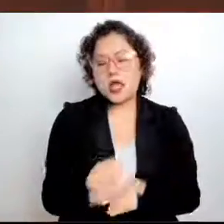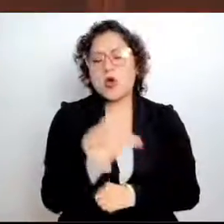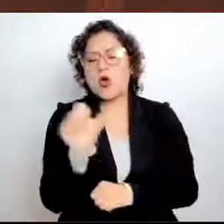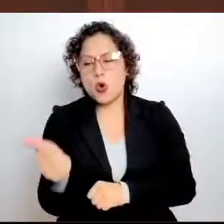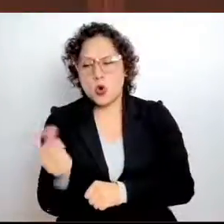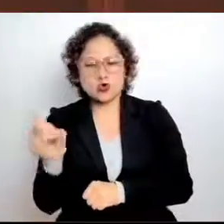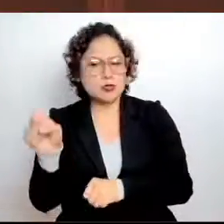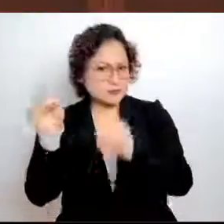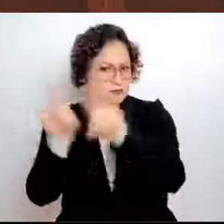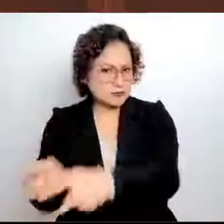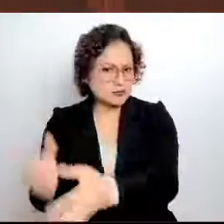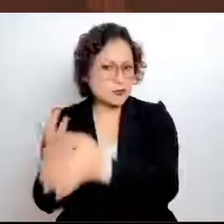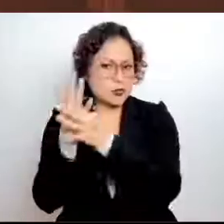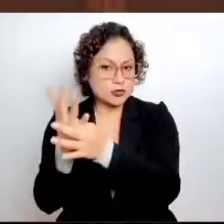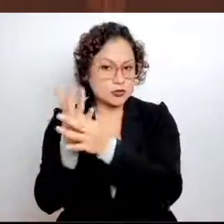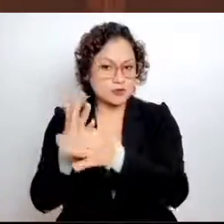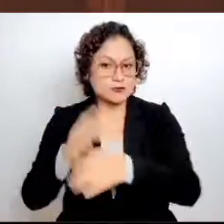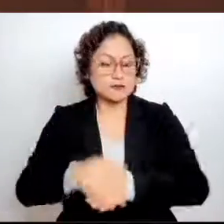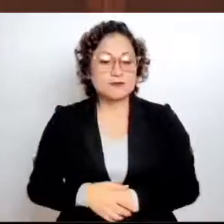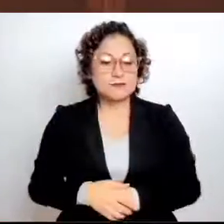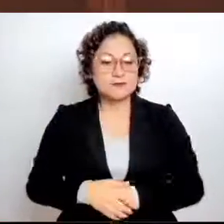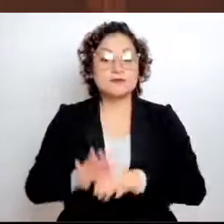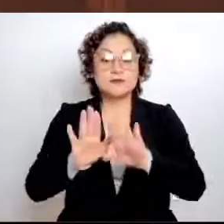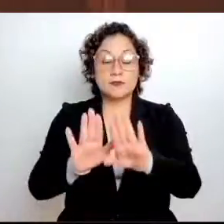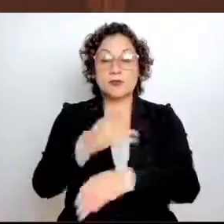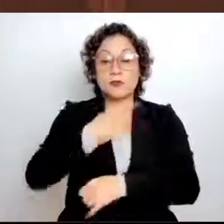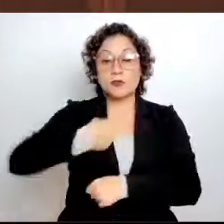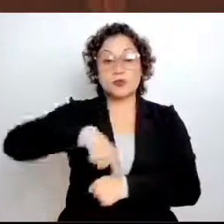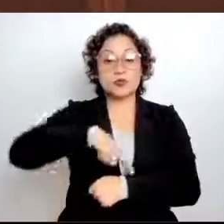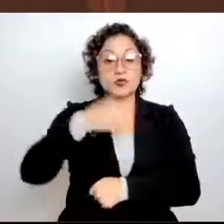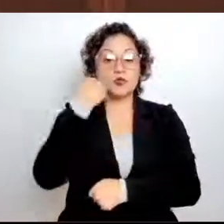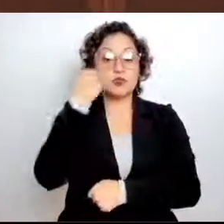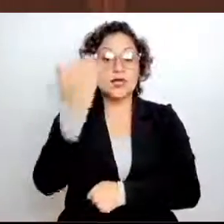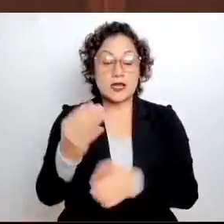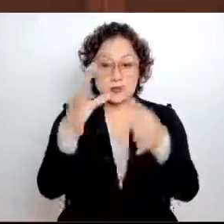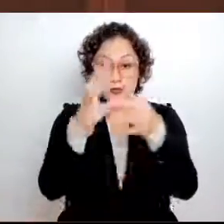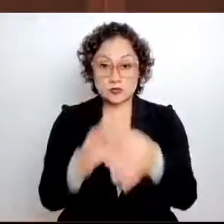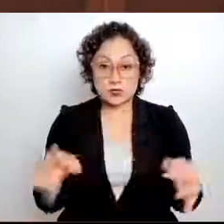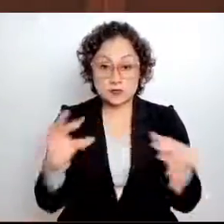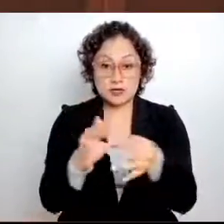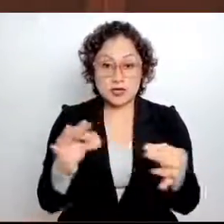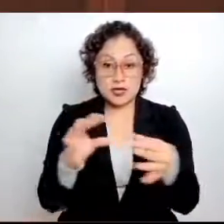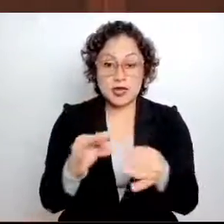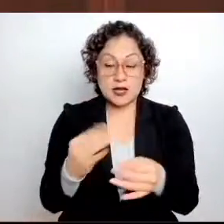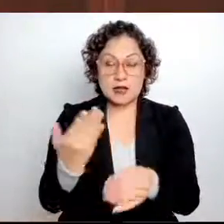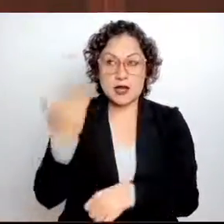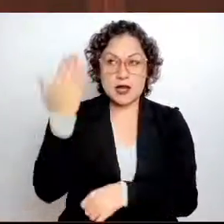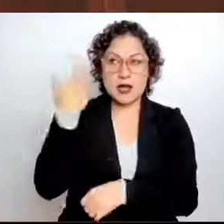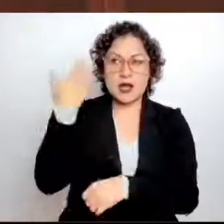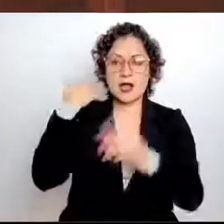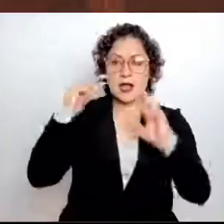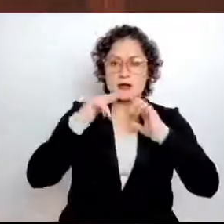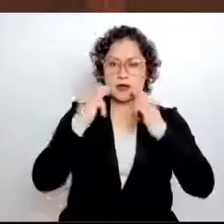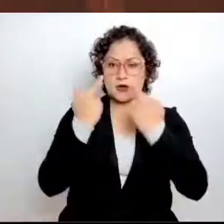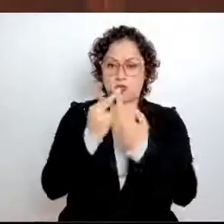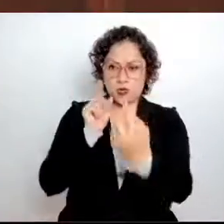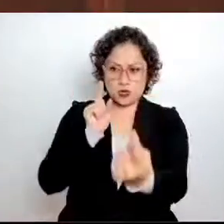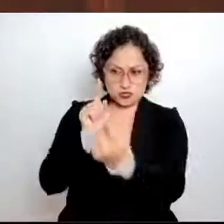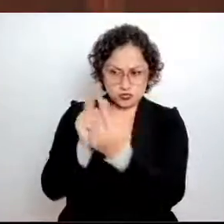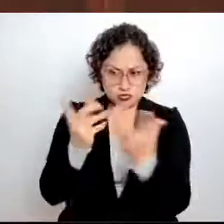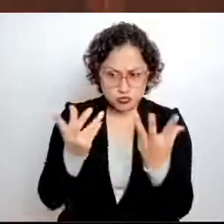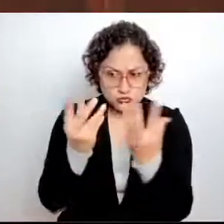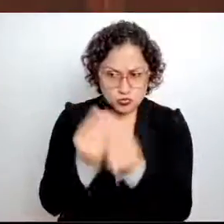Sin embargo, sí queremos comentar que algo que nos llamó la atención en esas reuniones de trabajo es